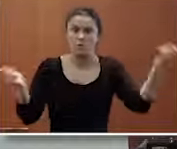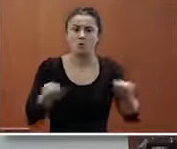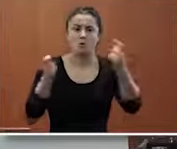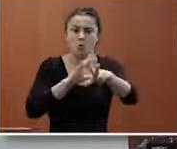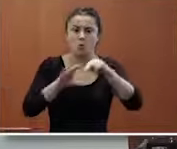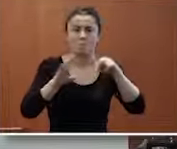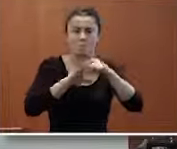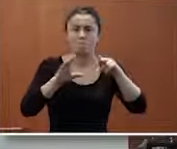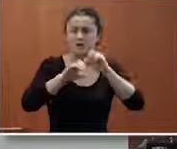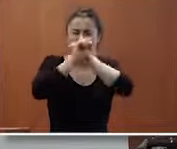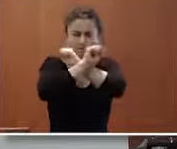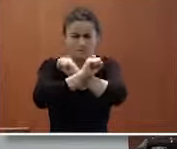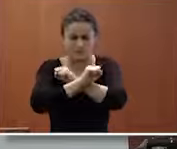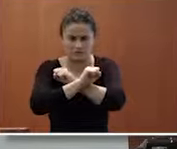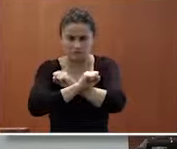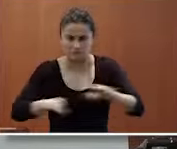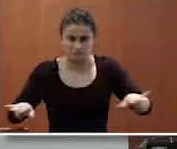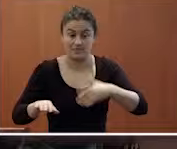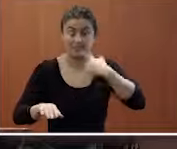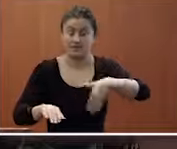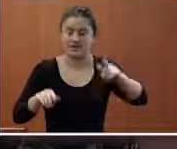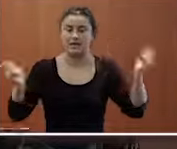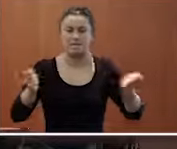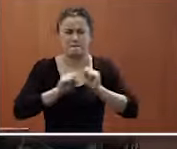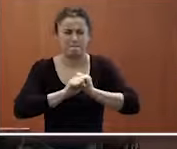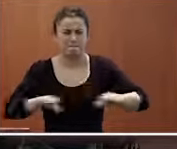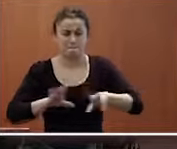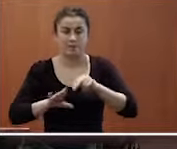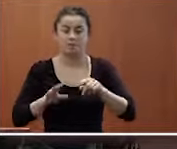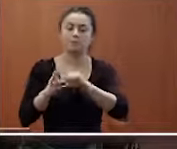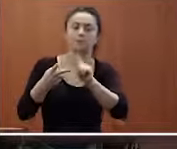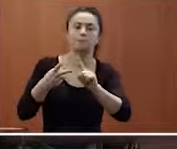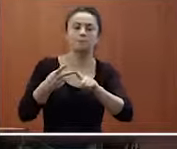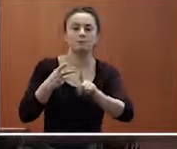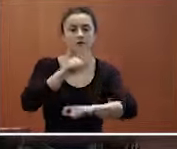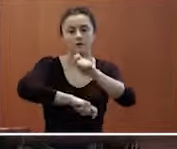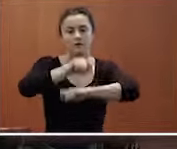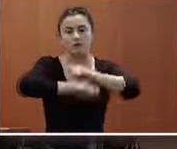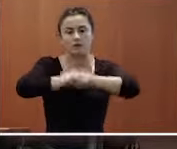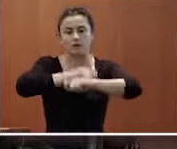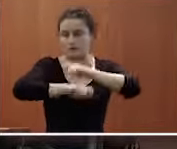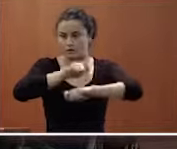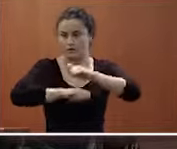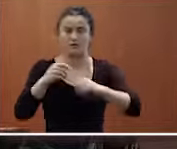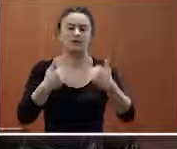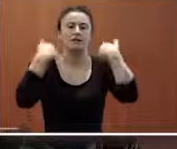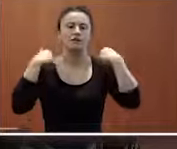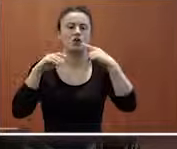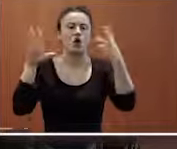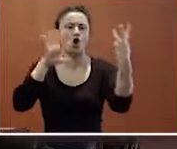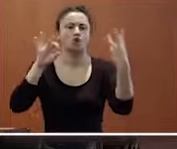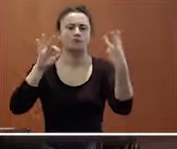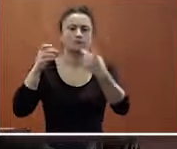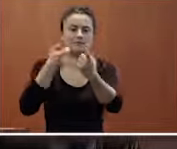a realizar en internet y que esperemos que llegue a mucha gente otra iniciativa es la asociación esta para la conducción pública socialmente responsable que son 80